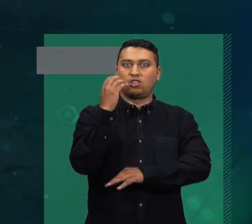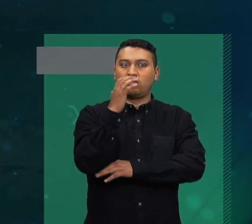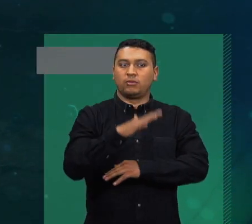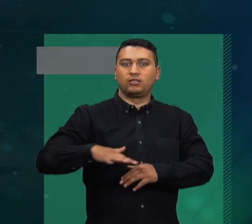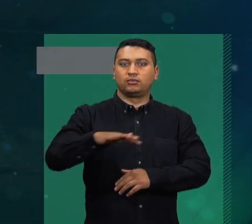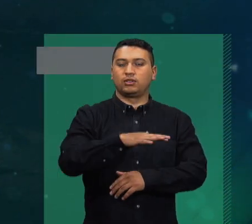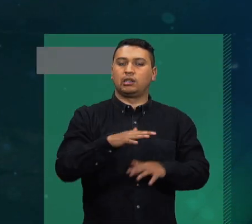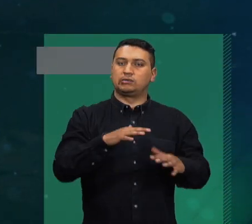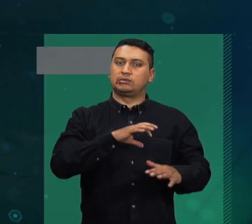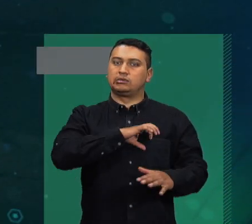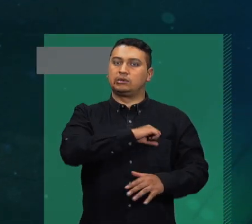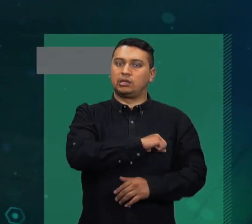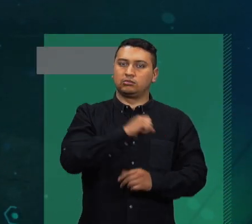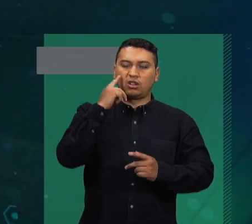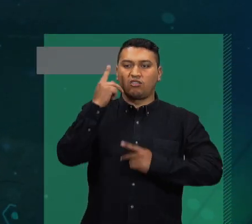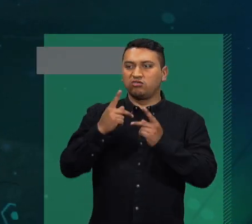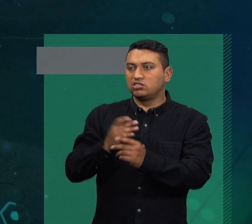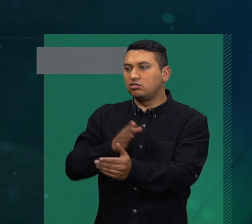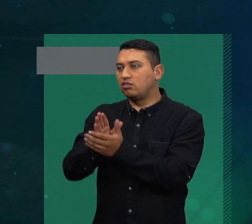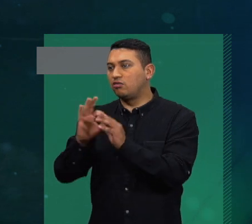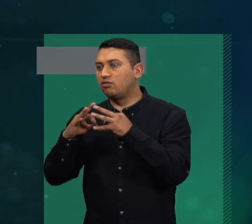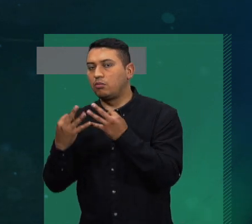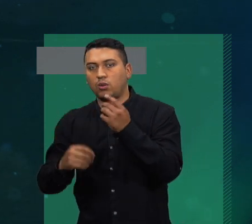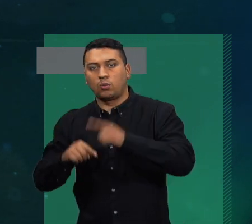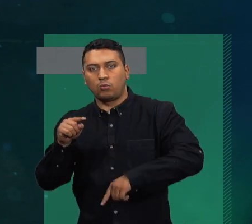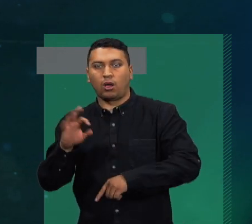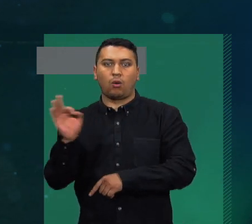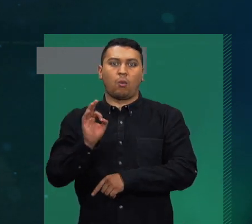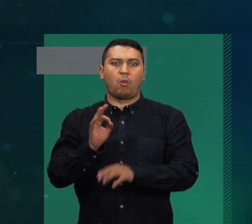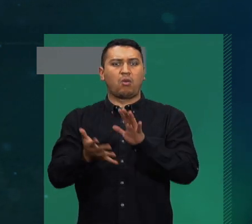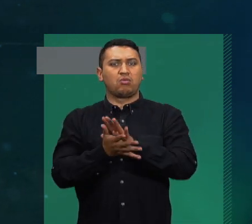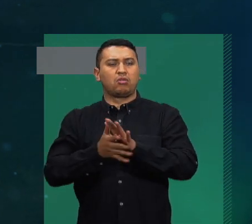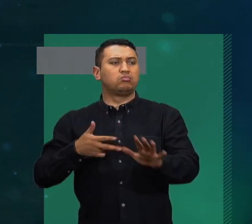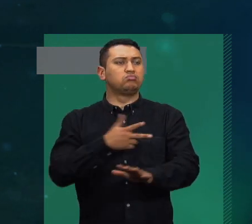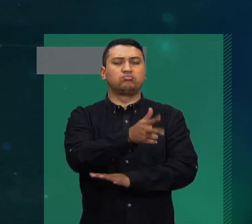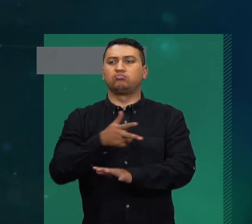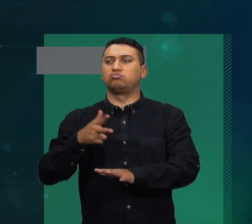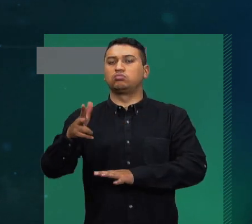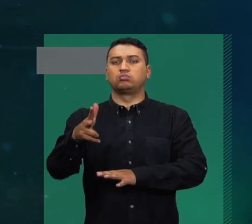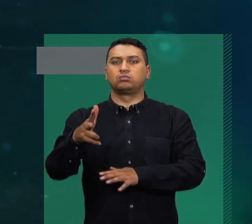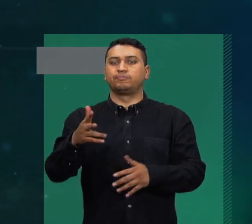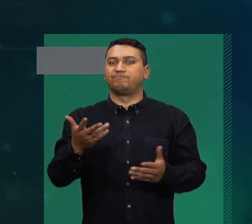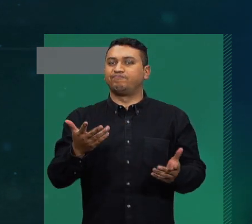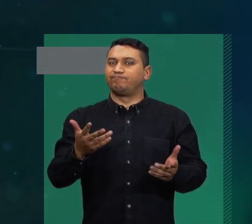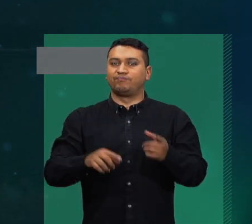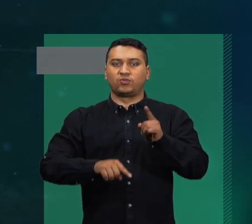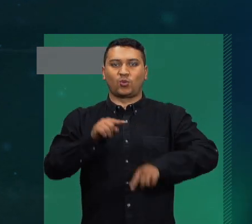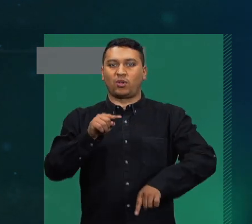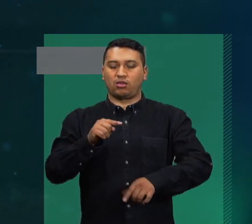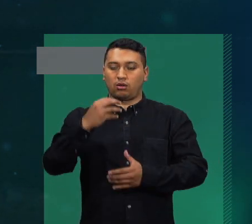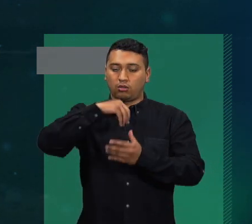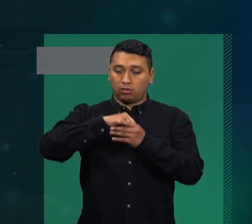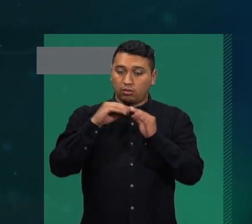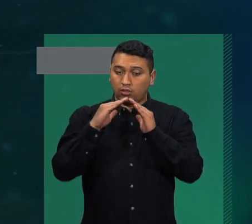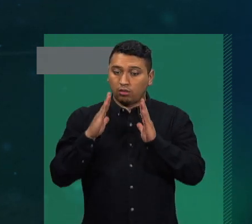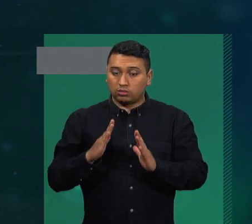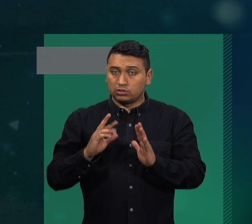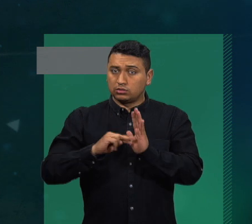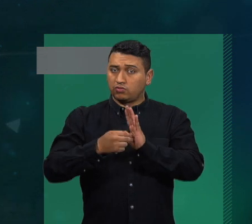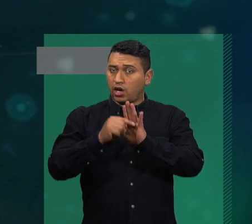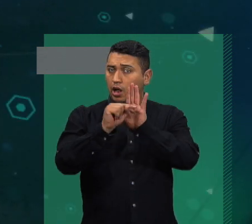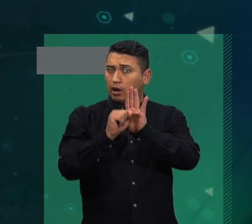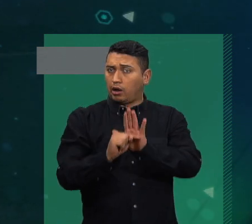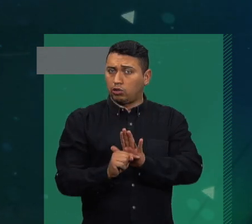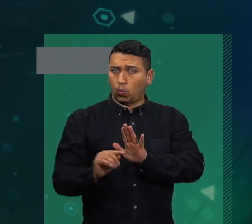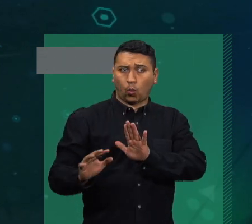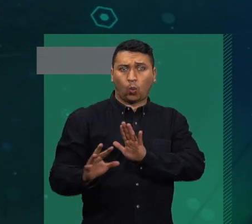Ya no podemos visitar a quienes queremos ni movernos a donde queremos. Es necesario, pero no por eso el encierro deja de tener consecuencias negativas.